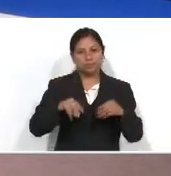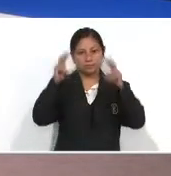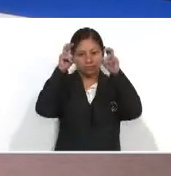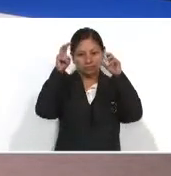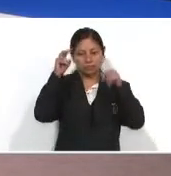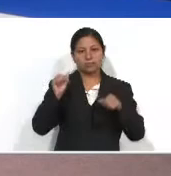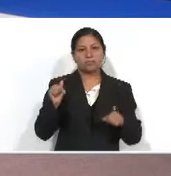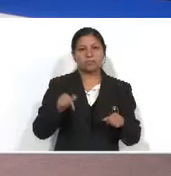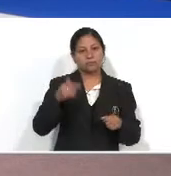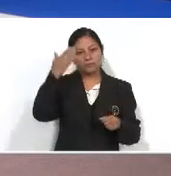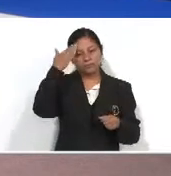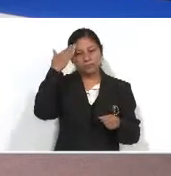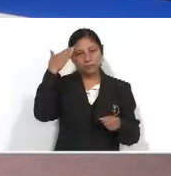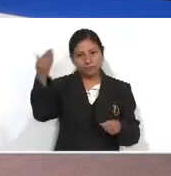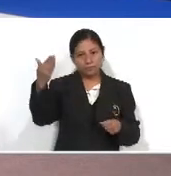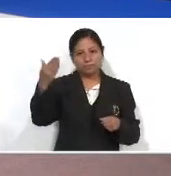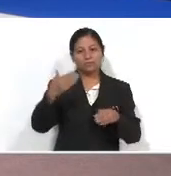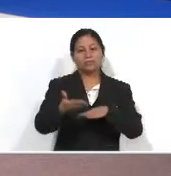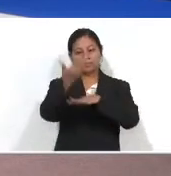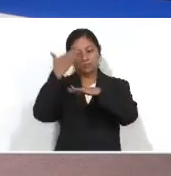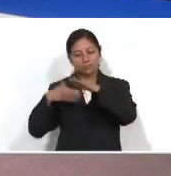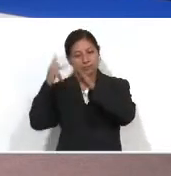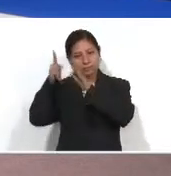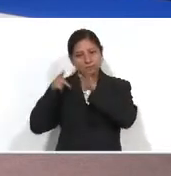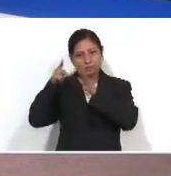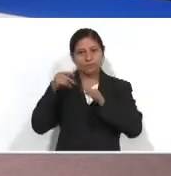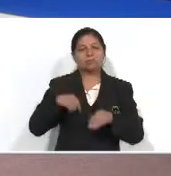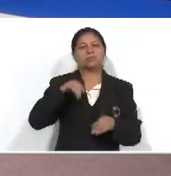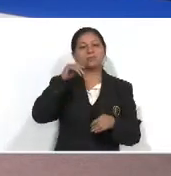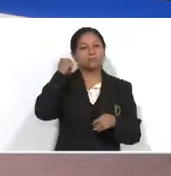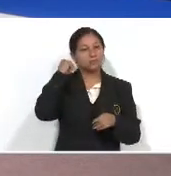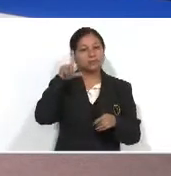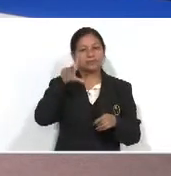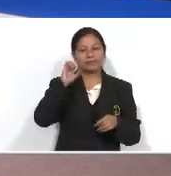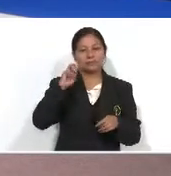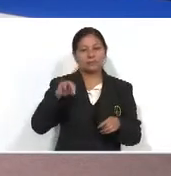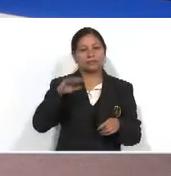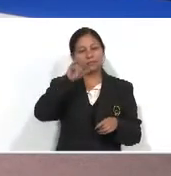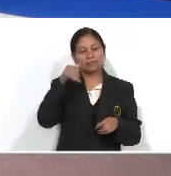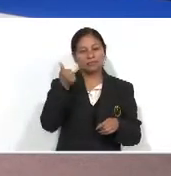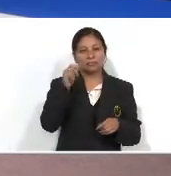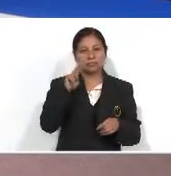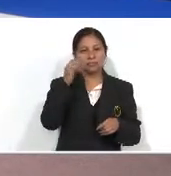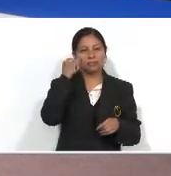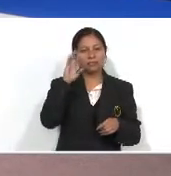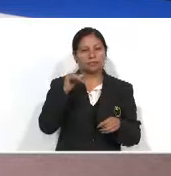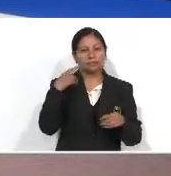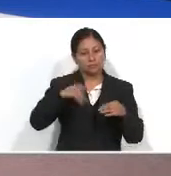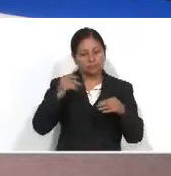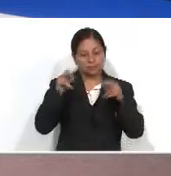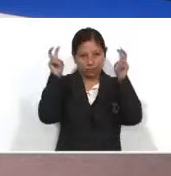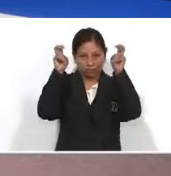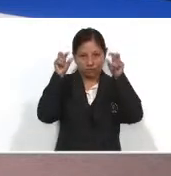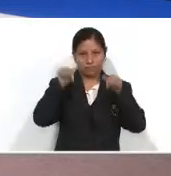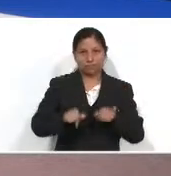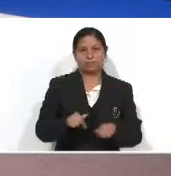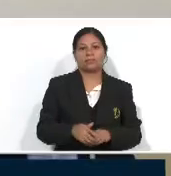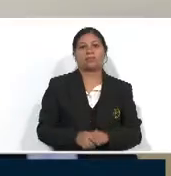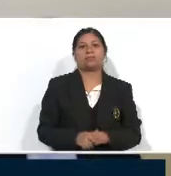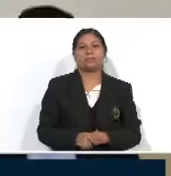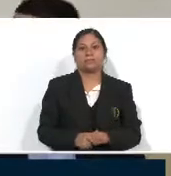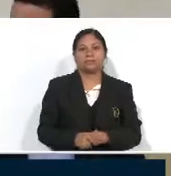con la información, les saludamos nuestros compañeros detrás de cámara y en pantalla a Glendi Donado y Javier Polanco. Vamos con las noticias, arrancamos con nuestros titulares.